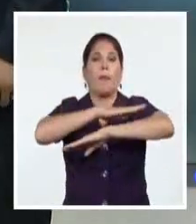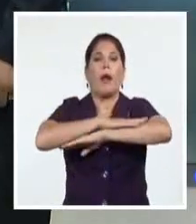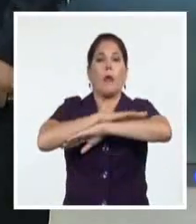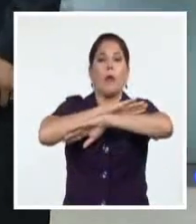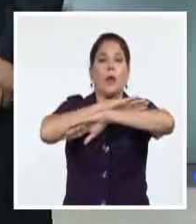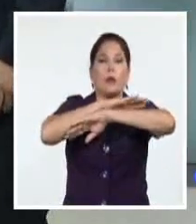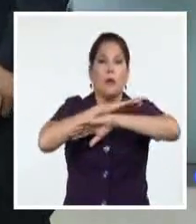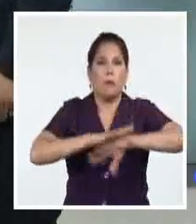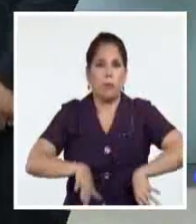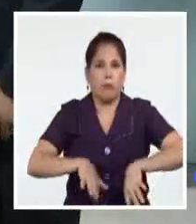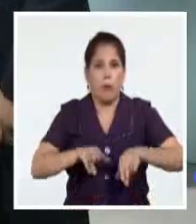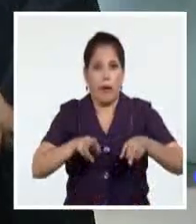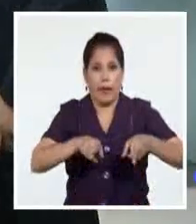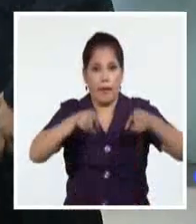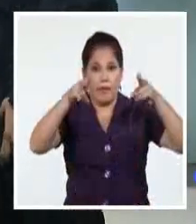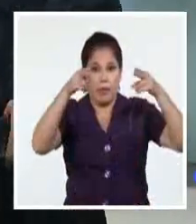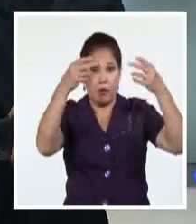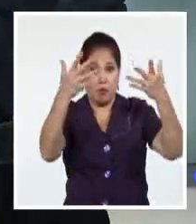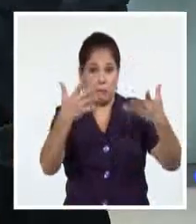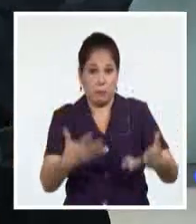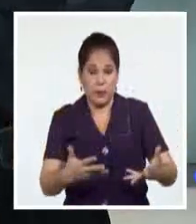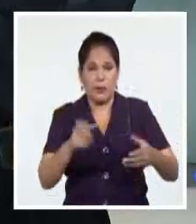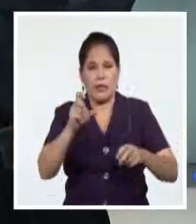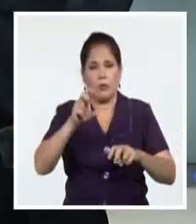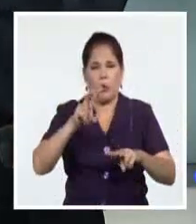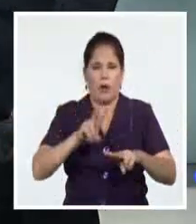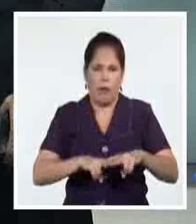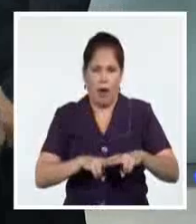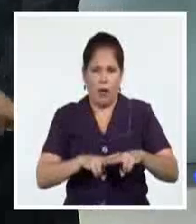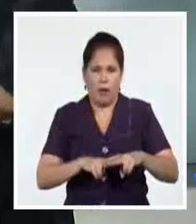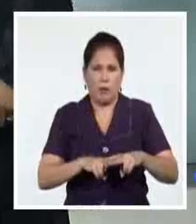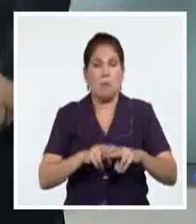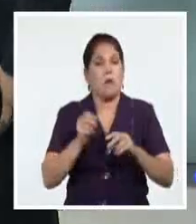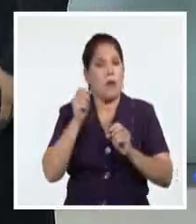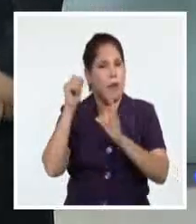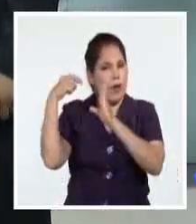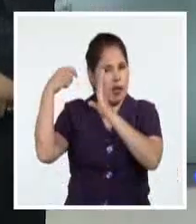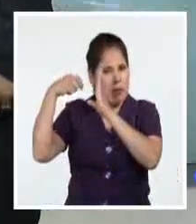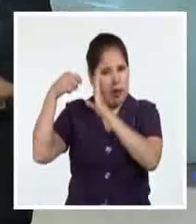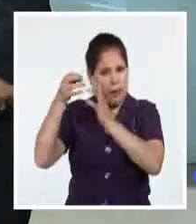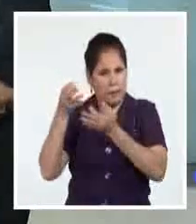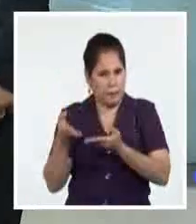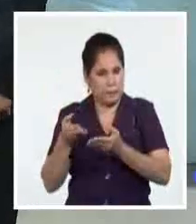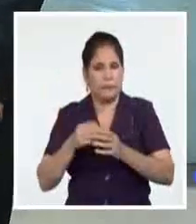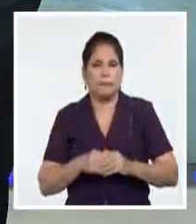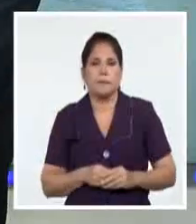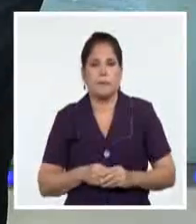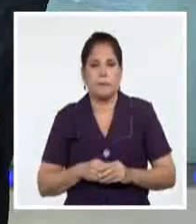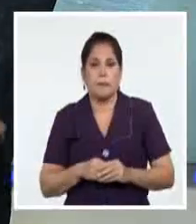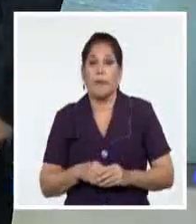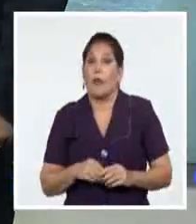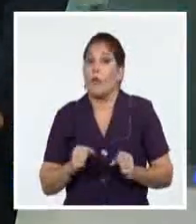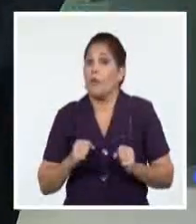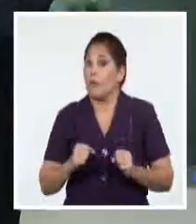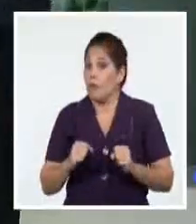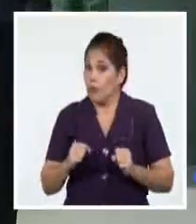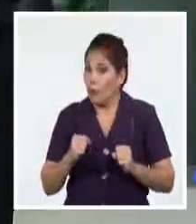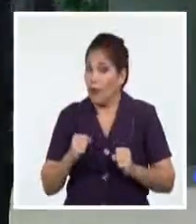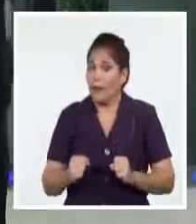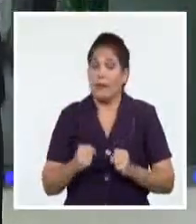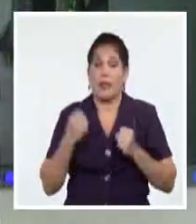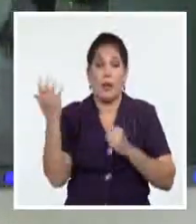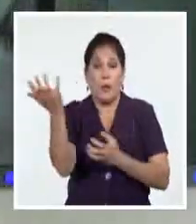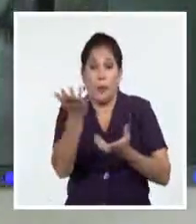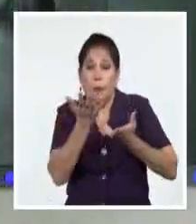incluso un edificio deshabitado en Centro Habana. Aquí tienen ustedes las imágenes. Imágenes fuertes que hablan de la fuerza de los